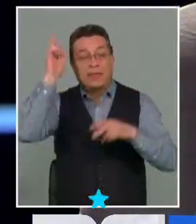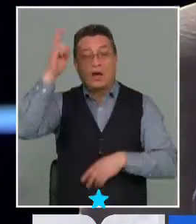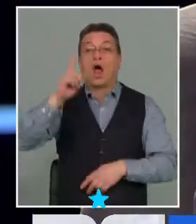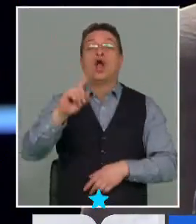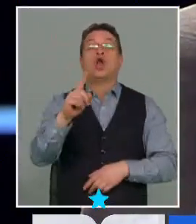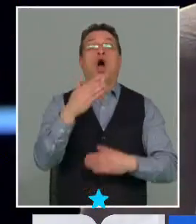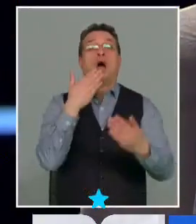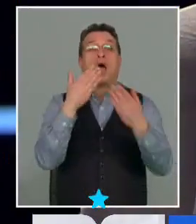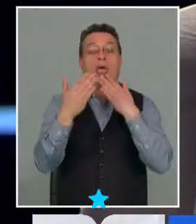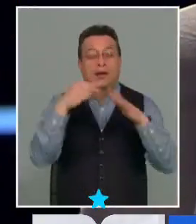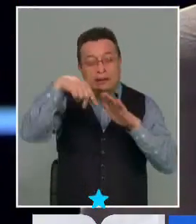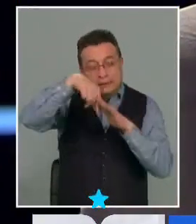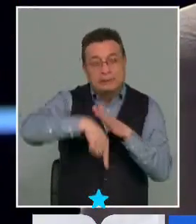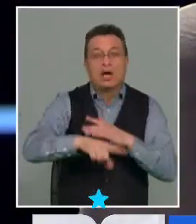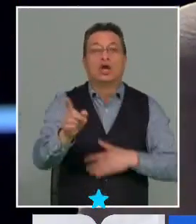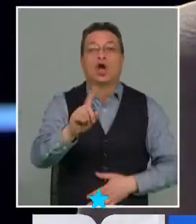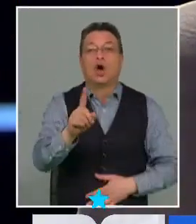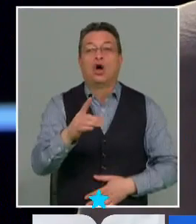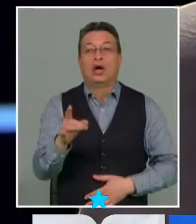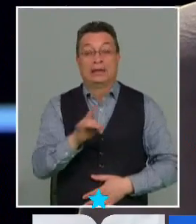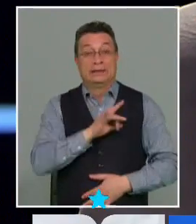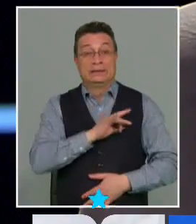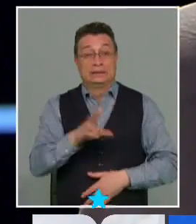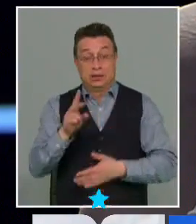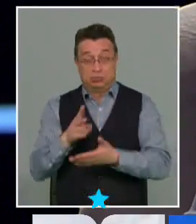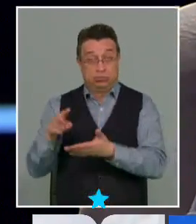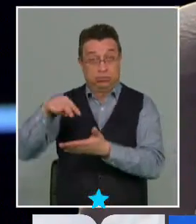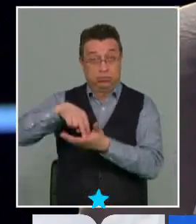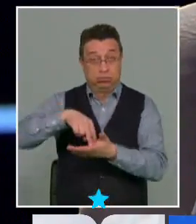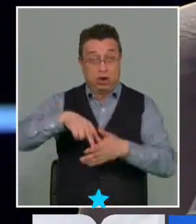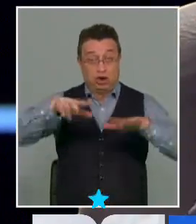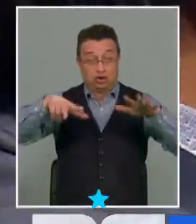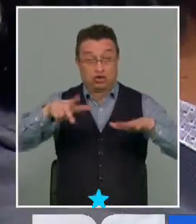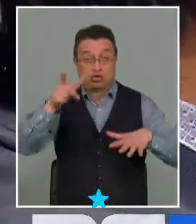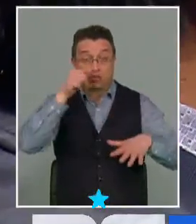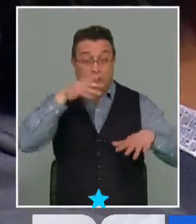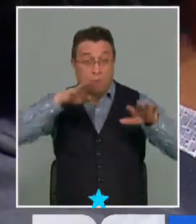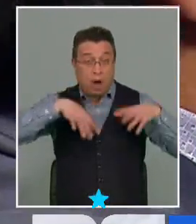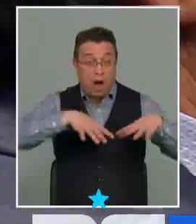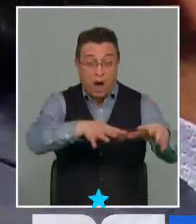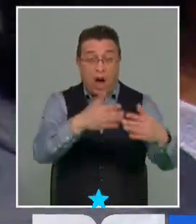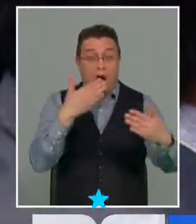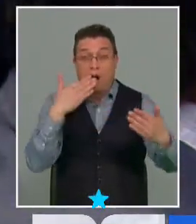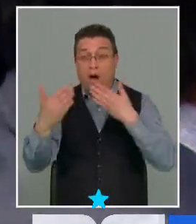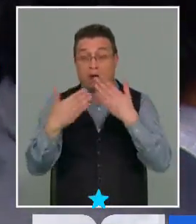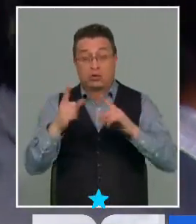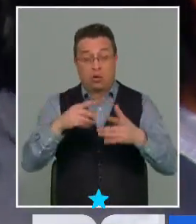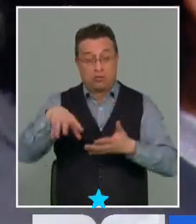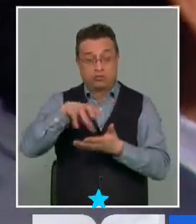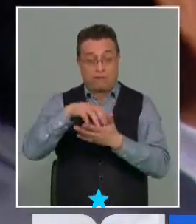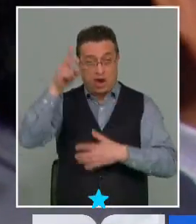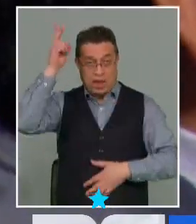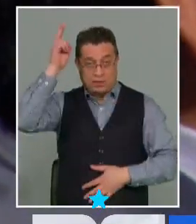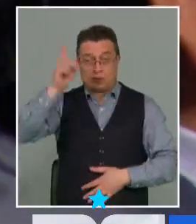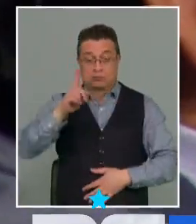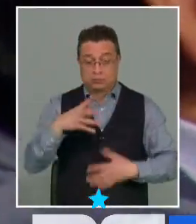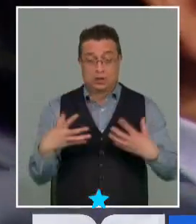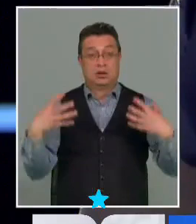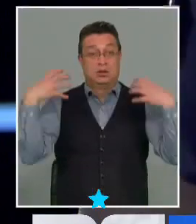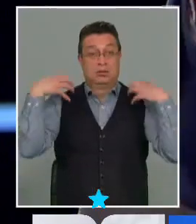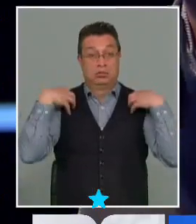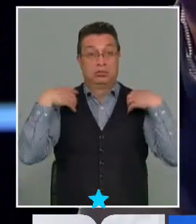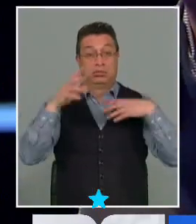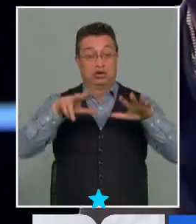debatir los temas de fondo porque Chile no se levantó el 18 de octubre para poder debatir sobre nosotros los pueblos indígenas nos fuimos los responsables del